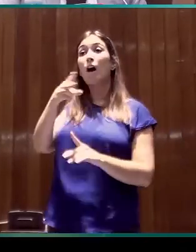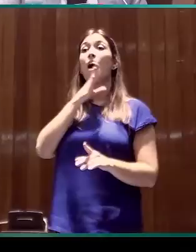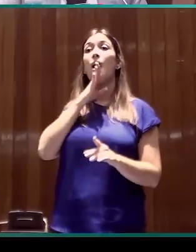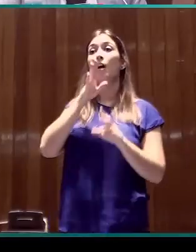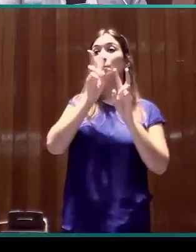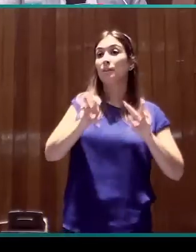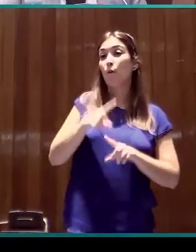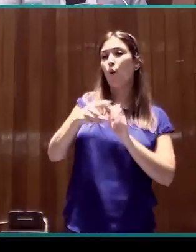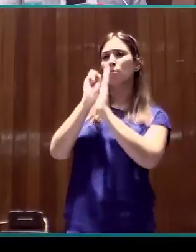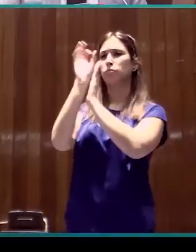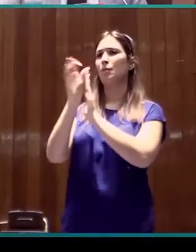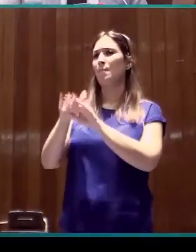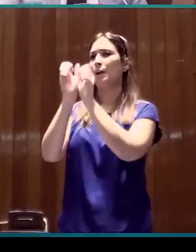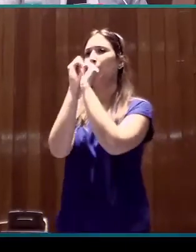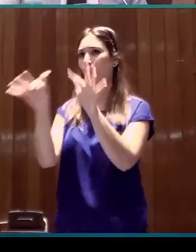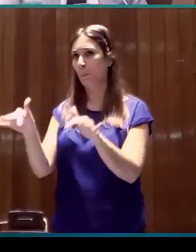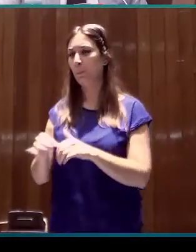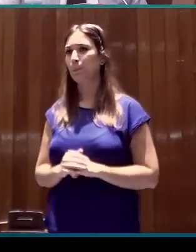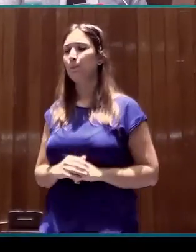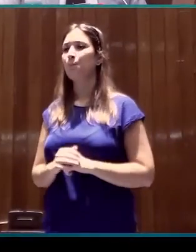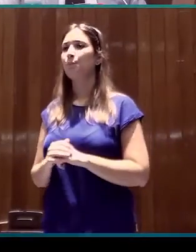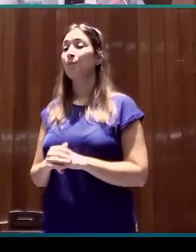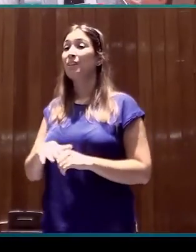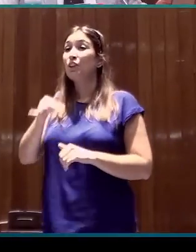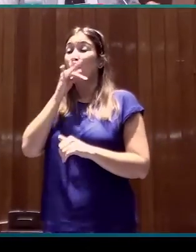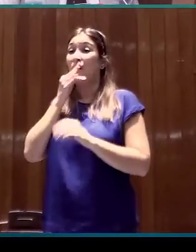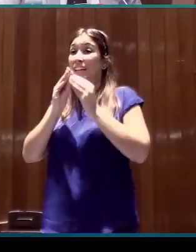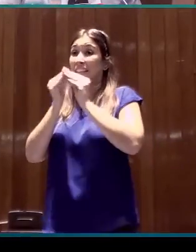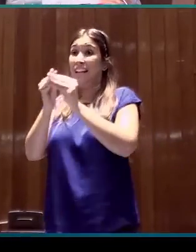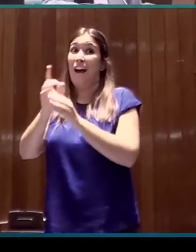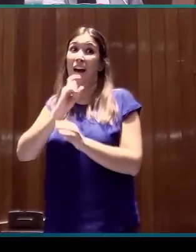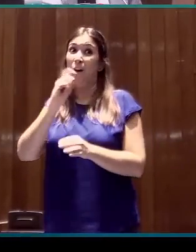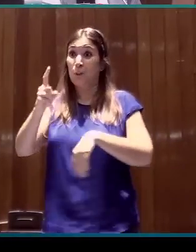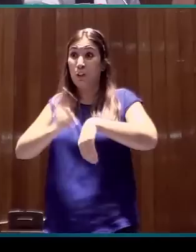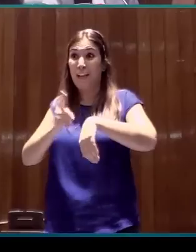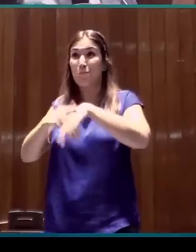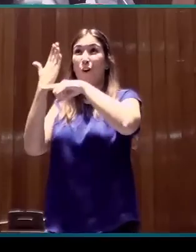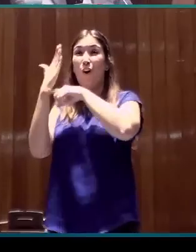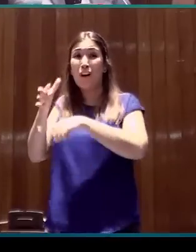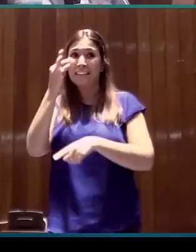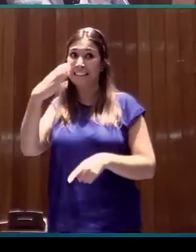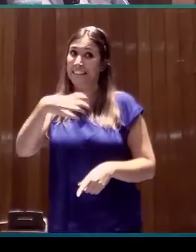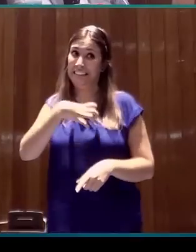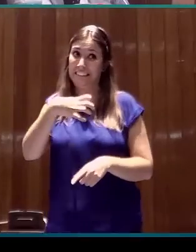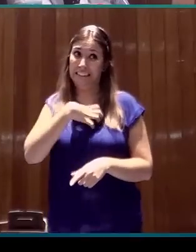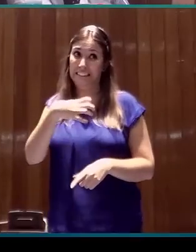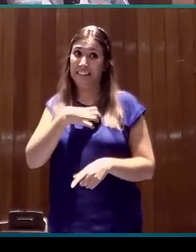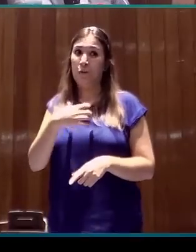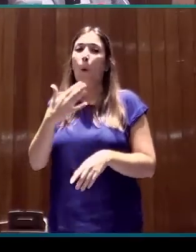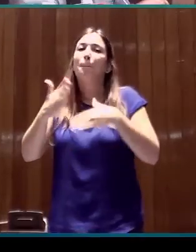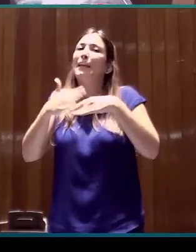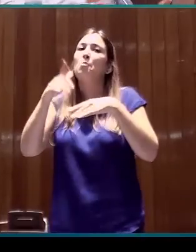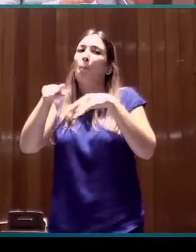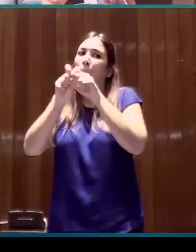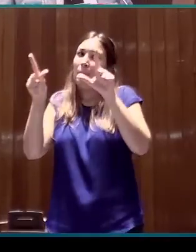nuestra investigación. Está en fase de desarrollo y no voy a tener tiempo de mostrársela. A ver, en cualquier caso, abro la página.